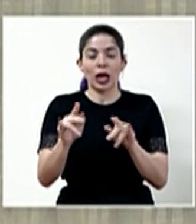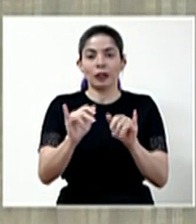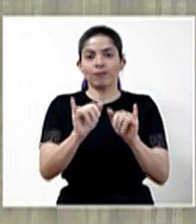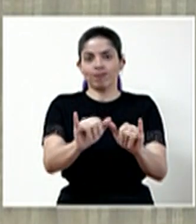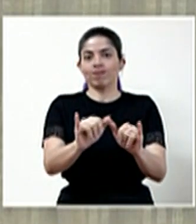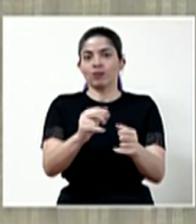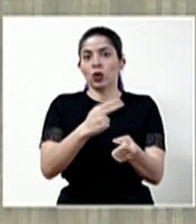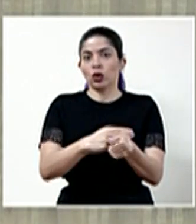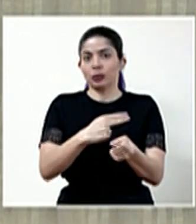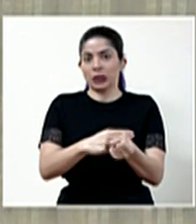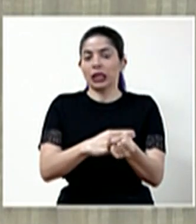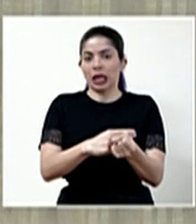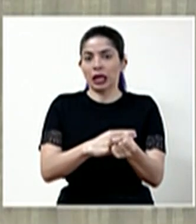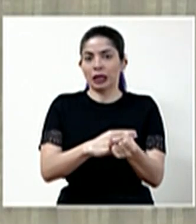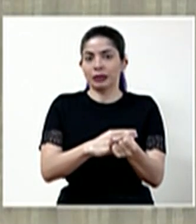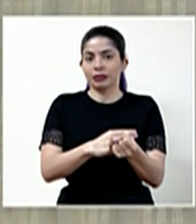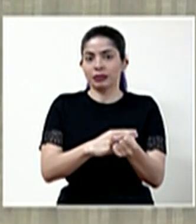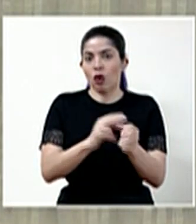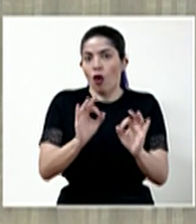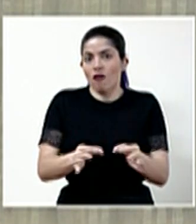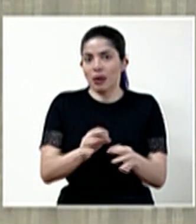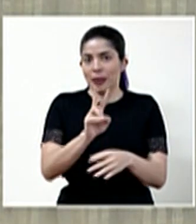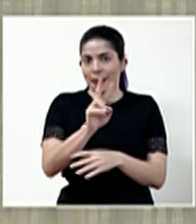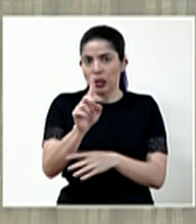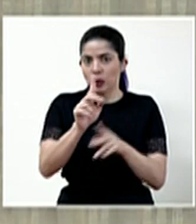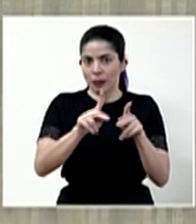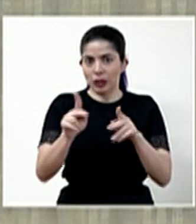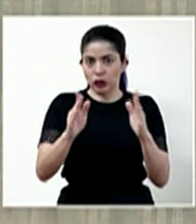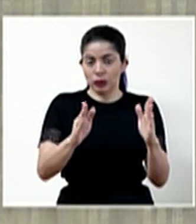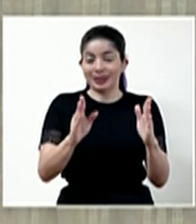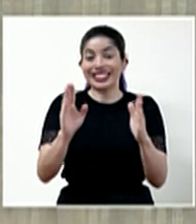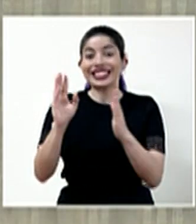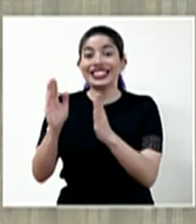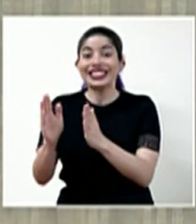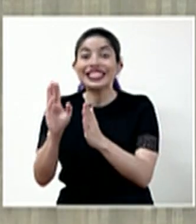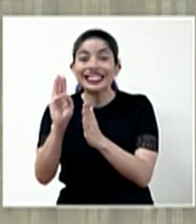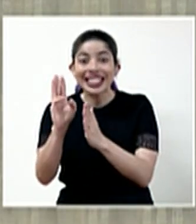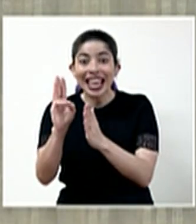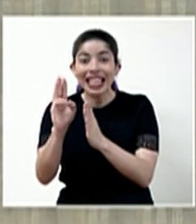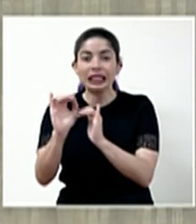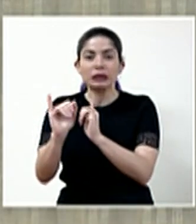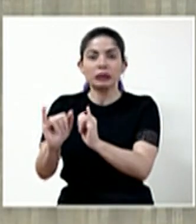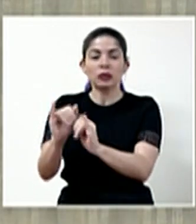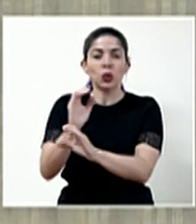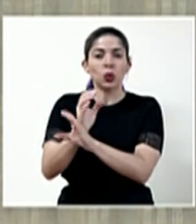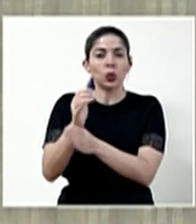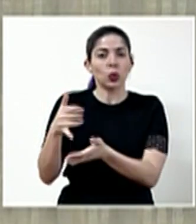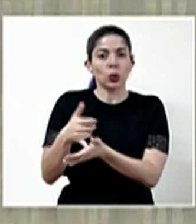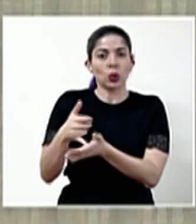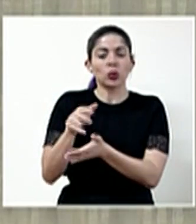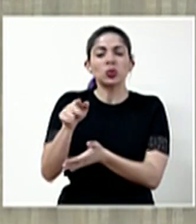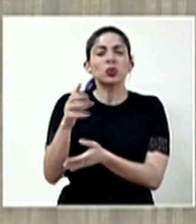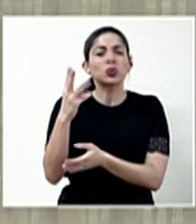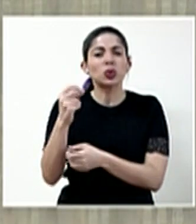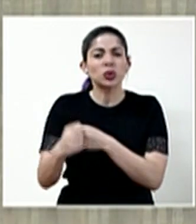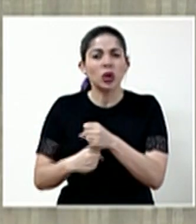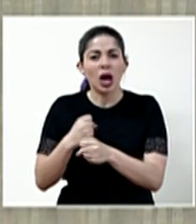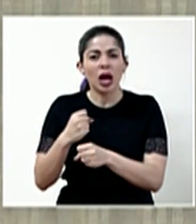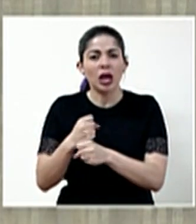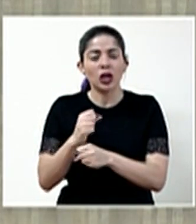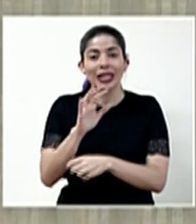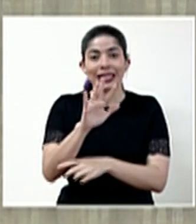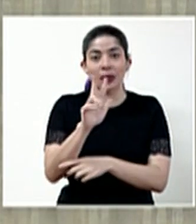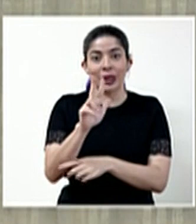estado de hospitalización, están confirmadas. 6 de ellas se encuentran en cuidados intensivos, con un rango de edad de los